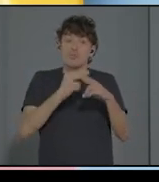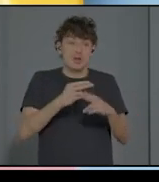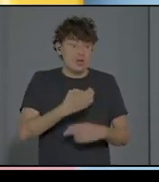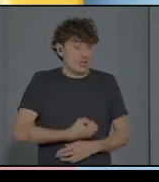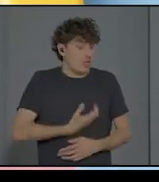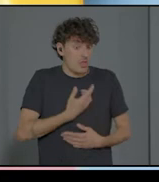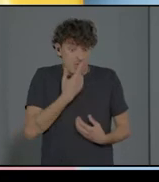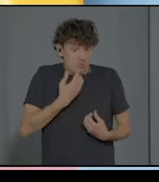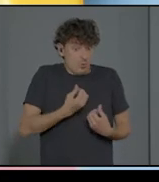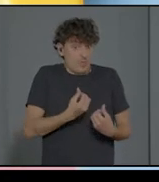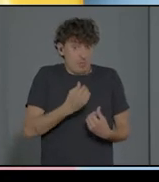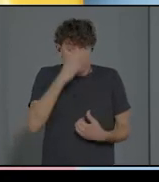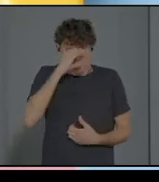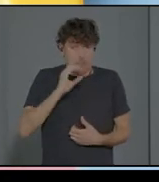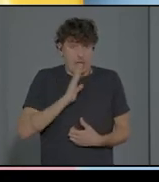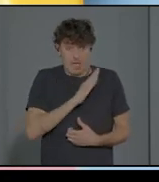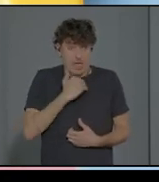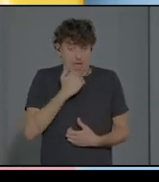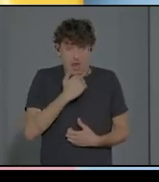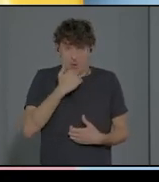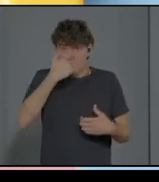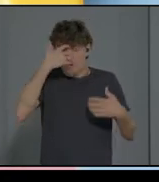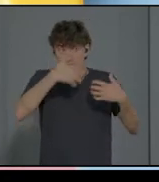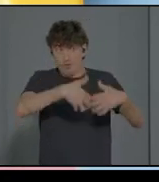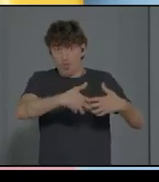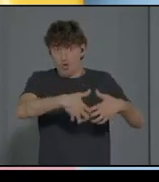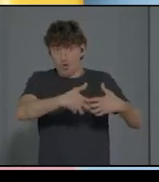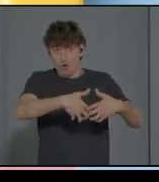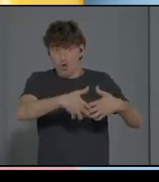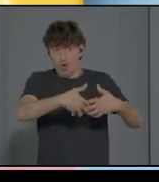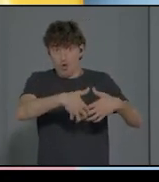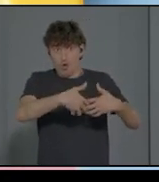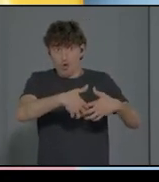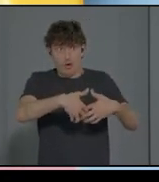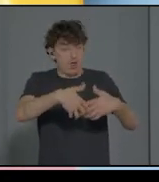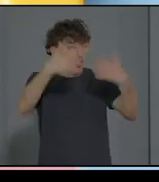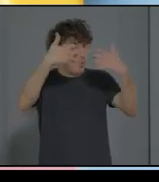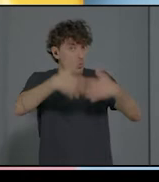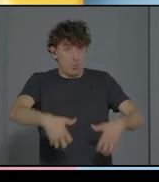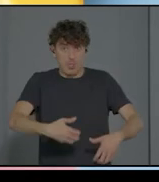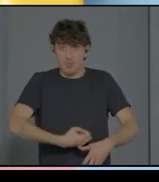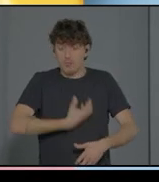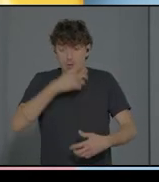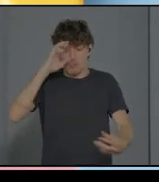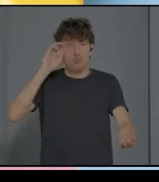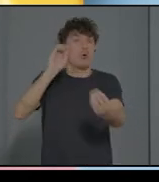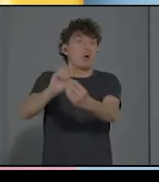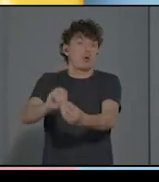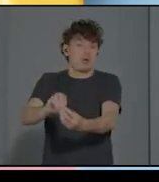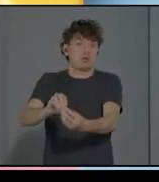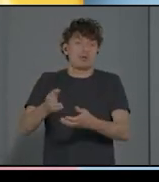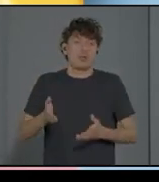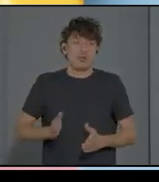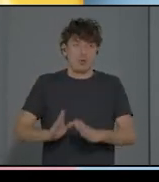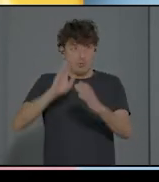funcionamiento del cerebro, que hace que nos sincronizamos con el hijo. Esto no funciona porque las señales